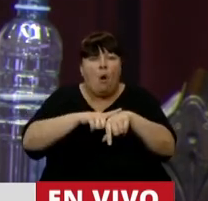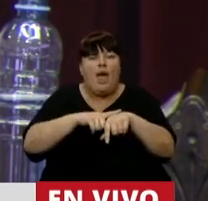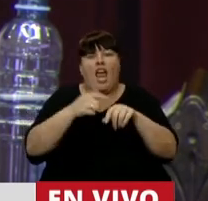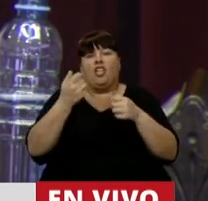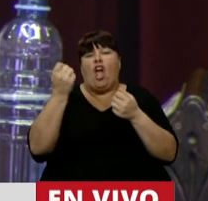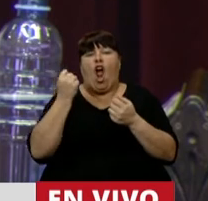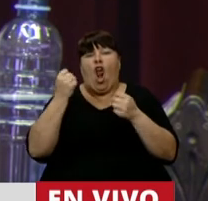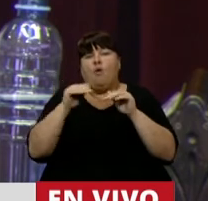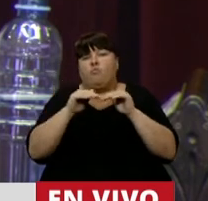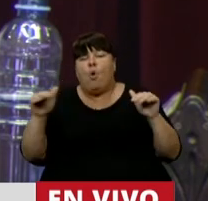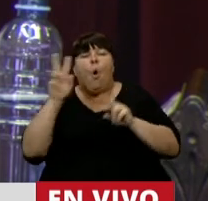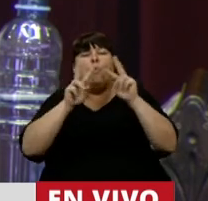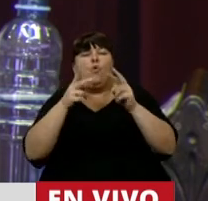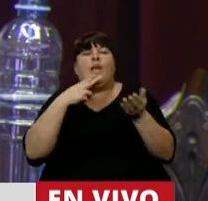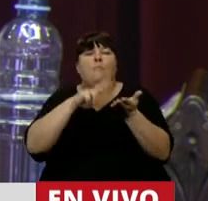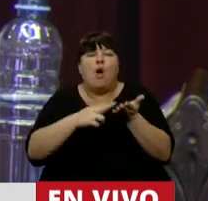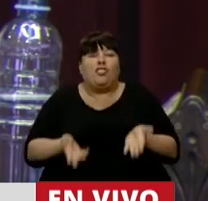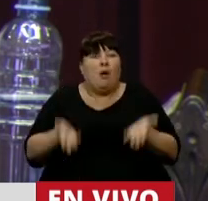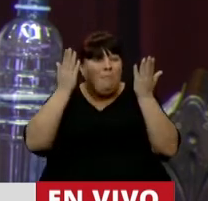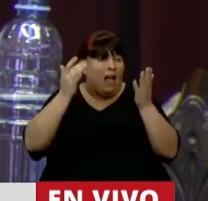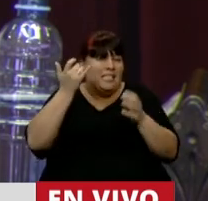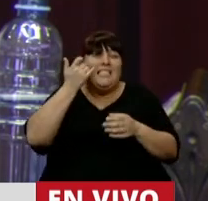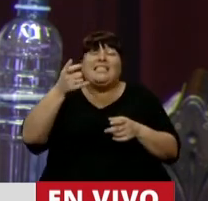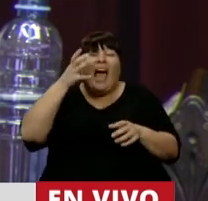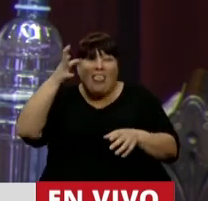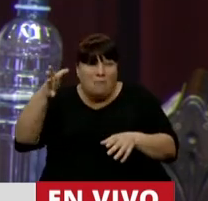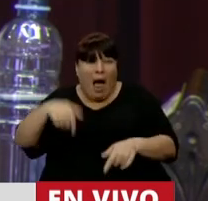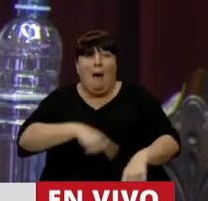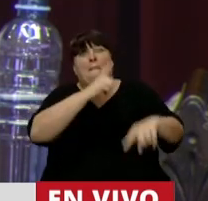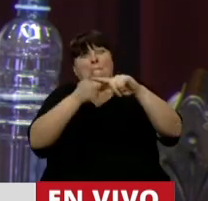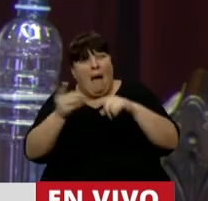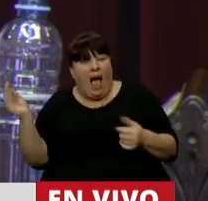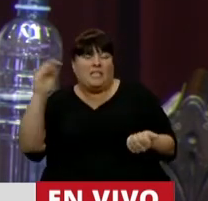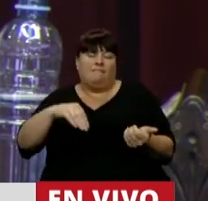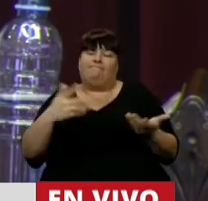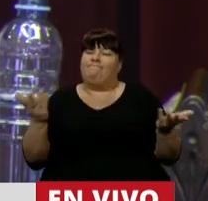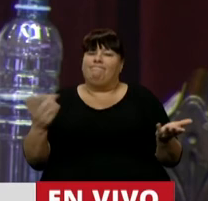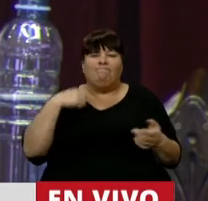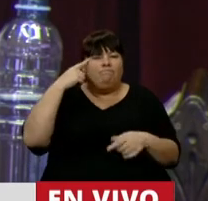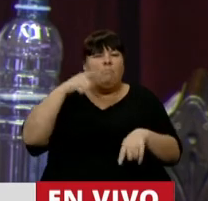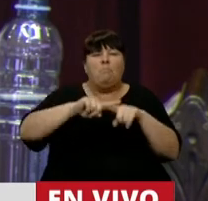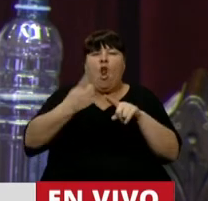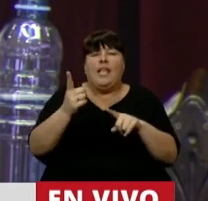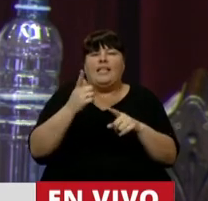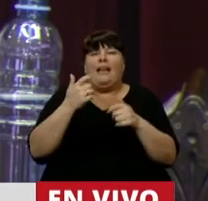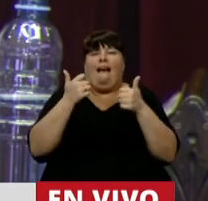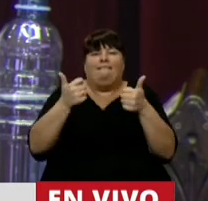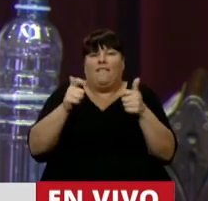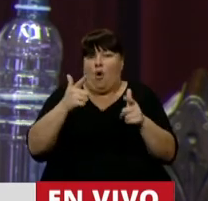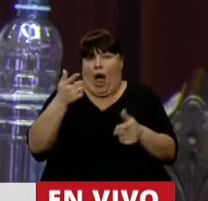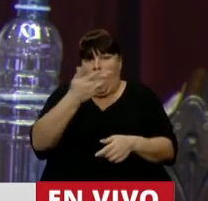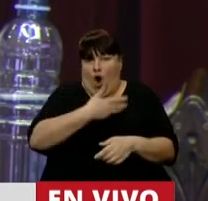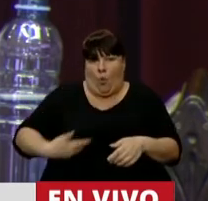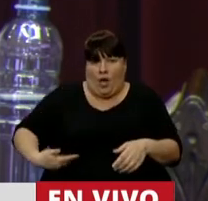recesión, aumentar los impuestos que ya de por sí son exorbitantes en la Argentina, me parece que es una política que no le va a dar resultado a este